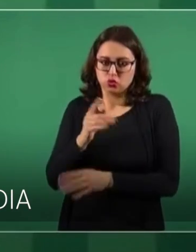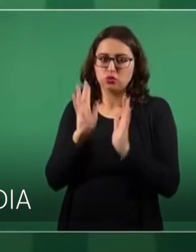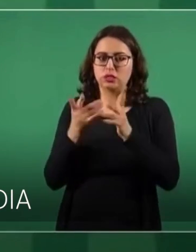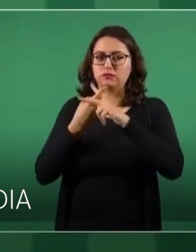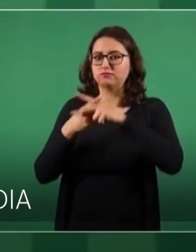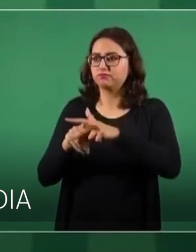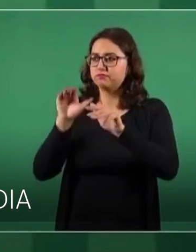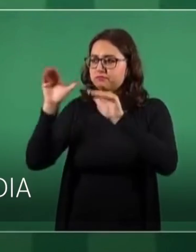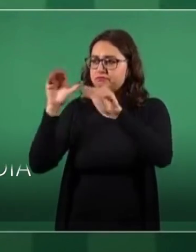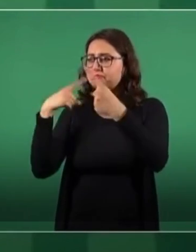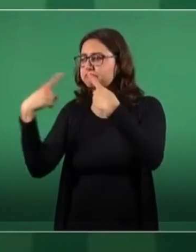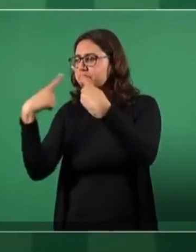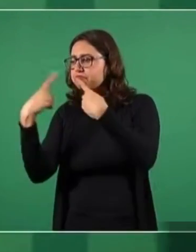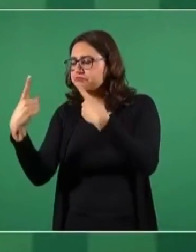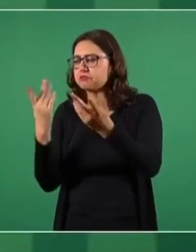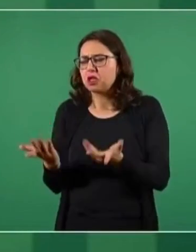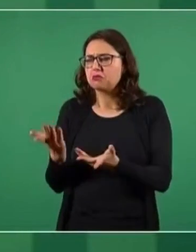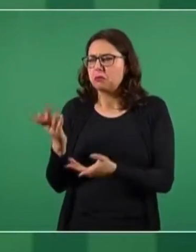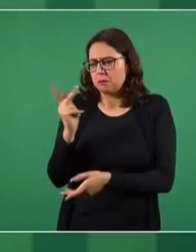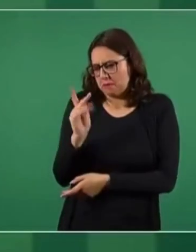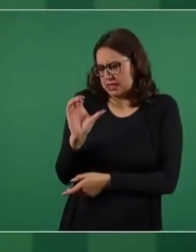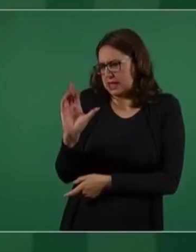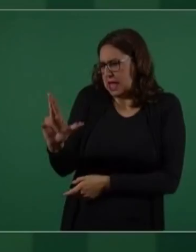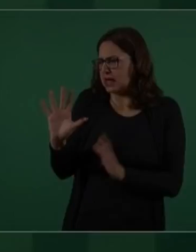ingresar con PCR. Si no estamos en rojo, podemos ingresar con PCR.